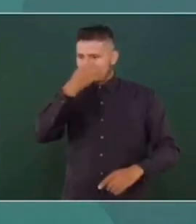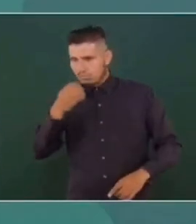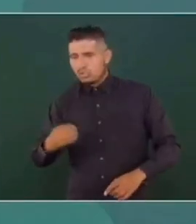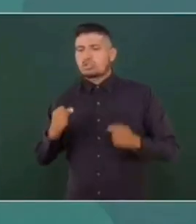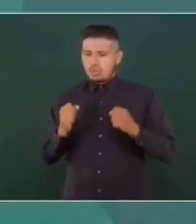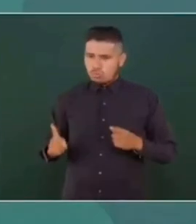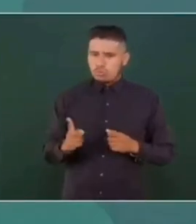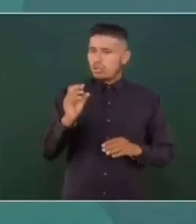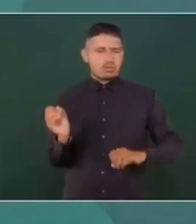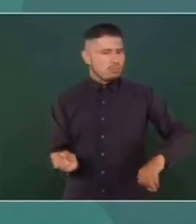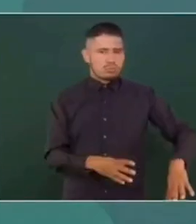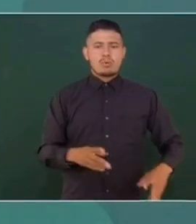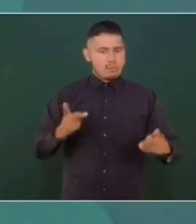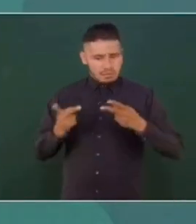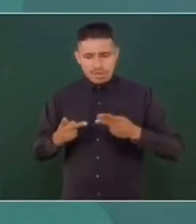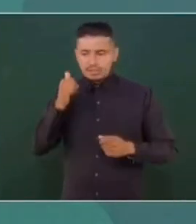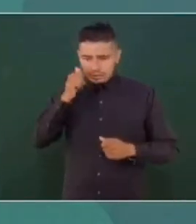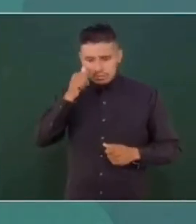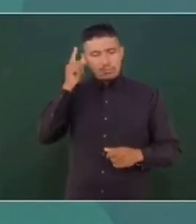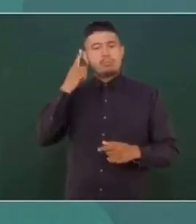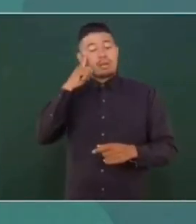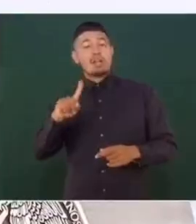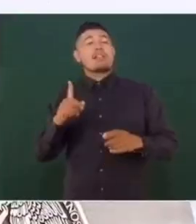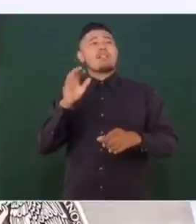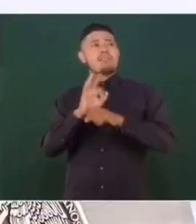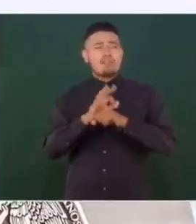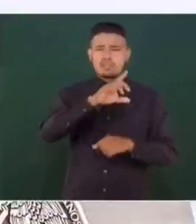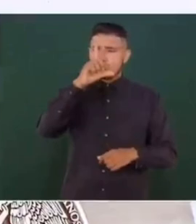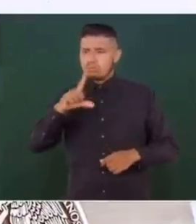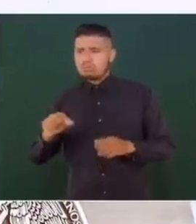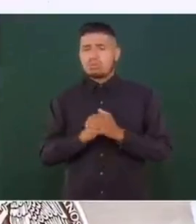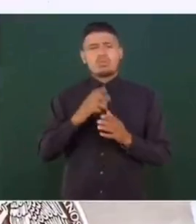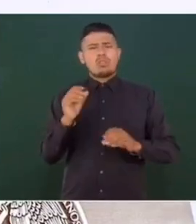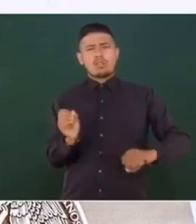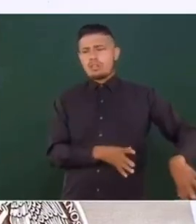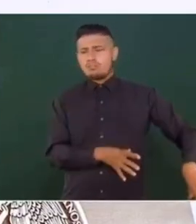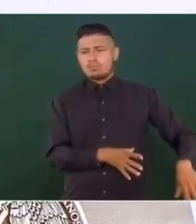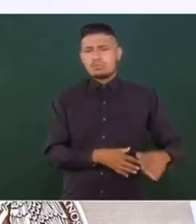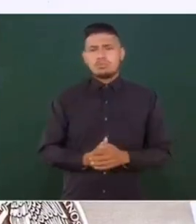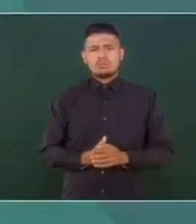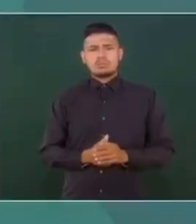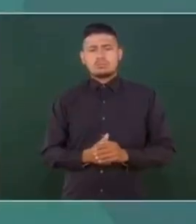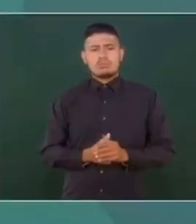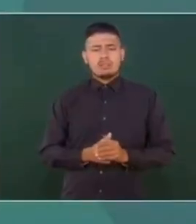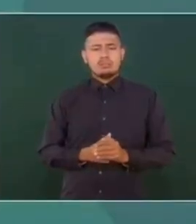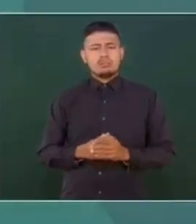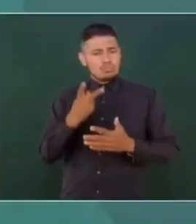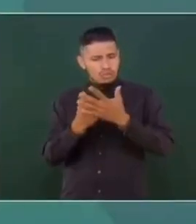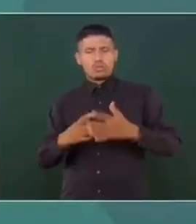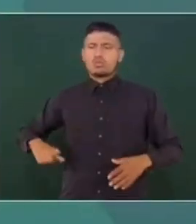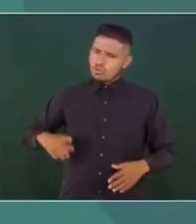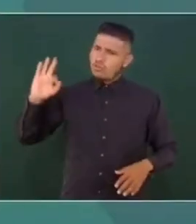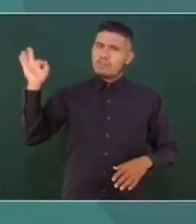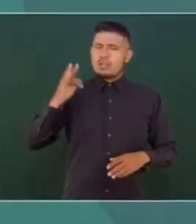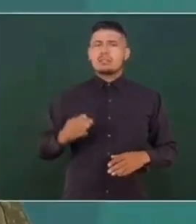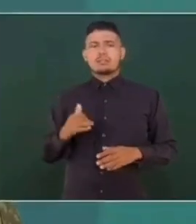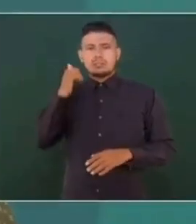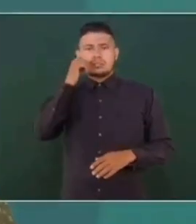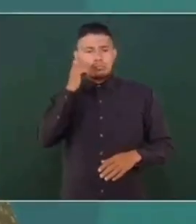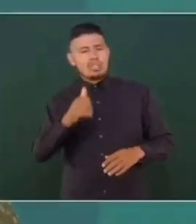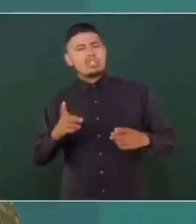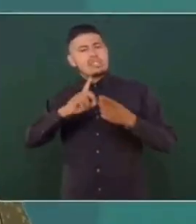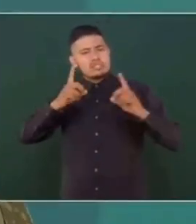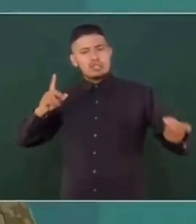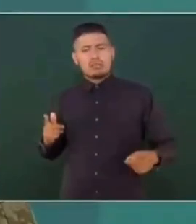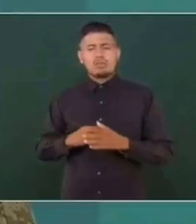en el ámbito de la Seguridad Pública, no dejamos de prepararnos para la defensa de la Nación, para garantizar la seguridad interior, no dejamos tampoco de participar en los grandes proyectos del Gobierno Federal que van pendientes al